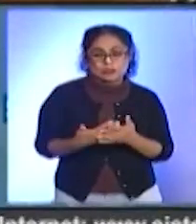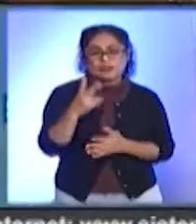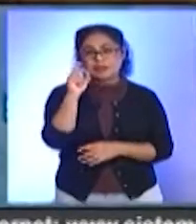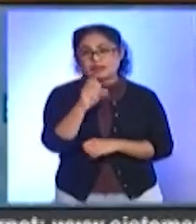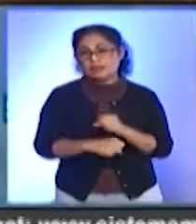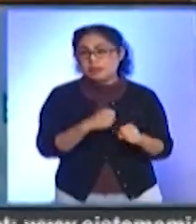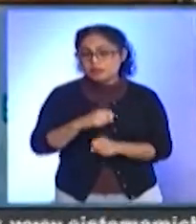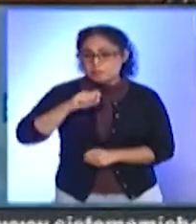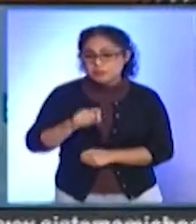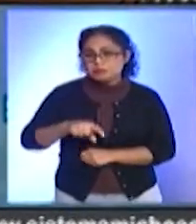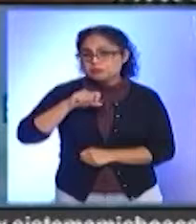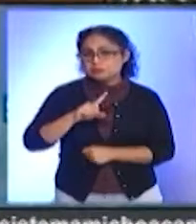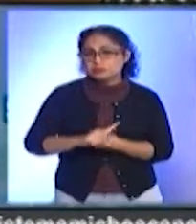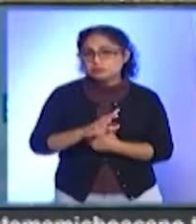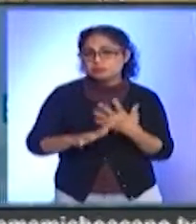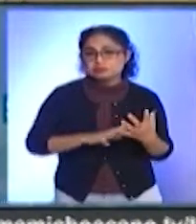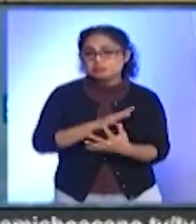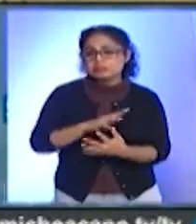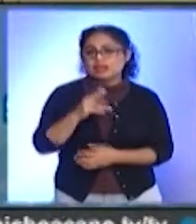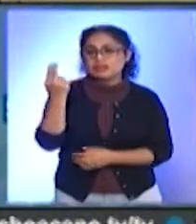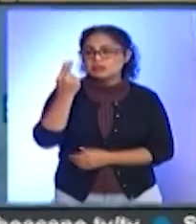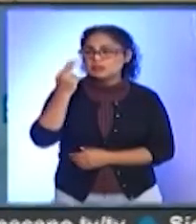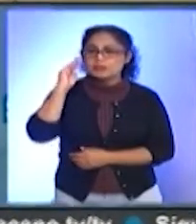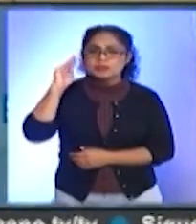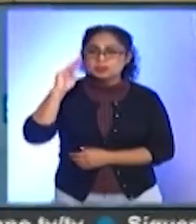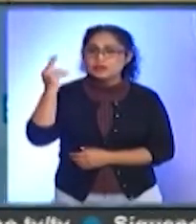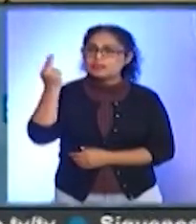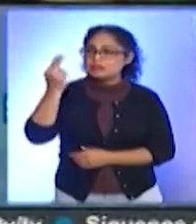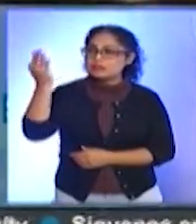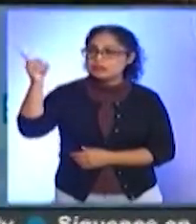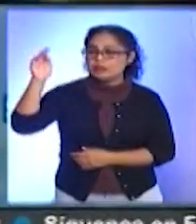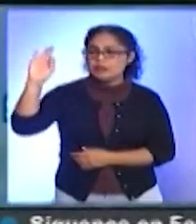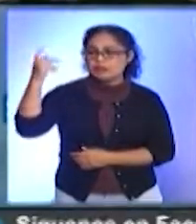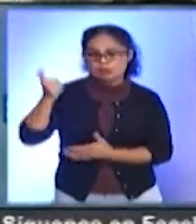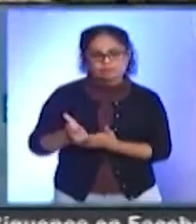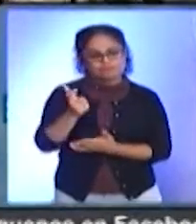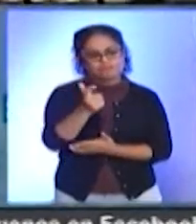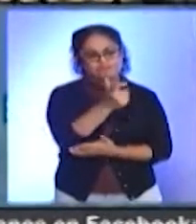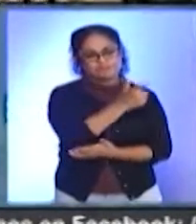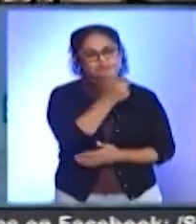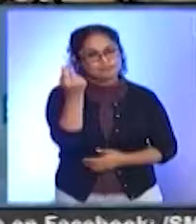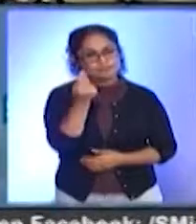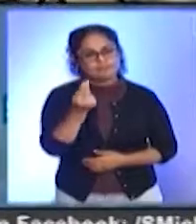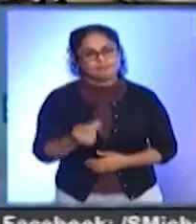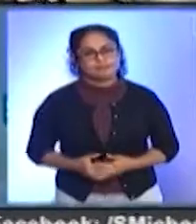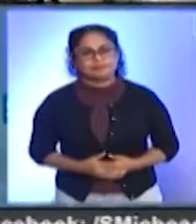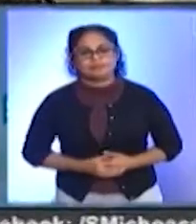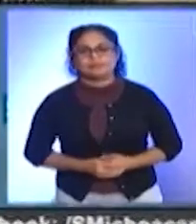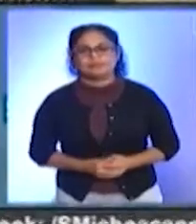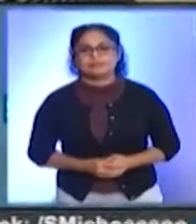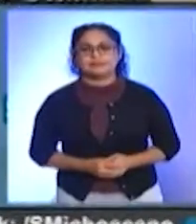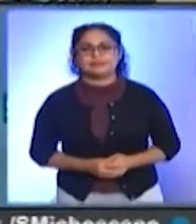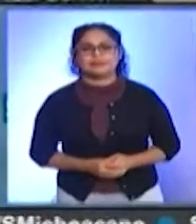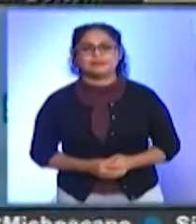insistió que Michoacán necesita de la federación para cubrir este déficit en el sector y pagar a los maestros. SM Noticias,